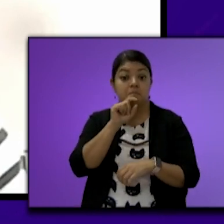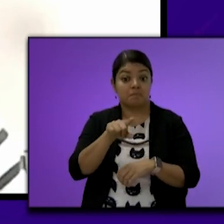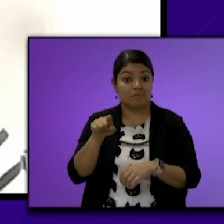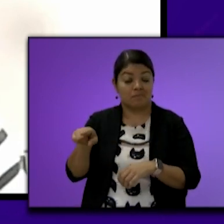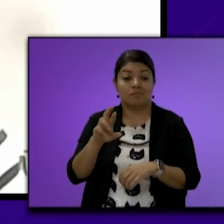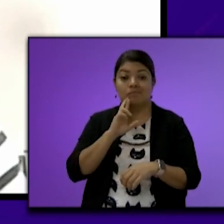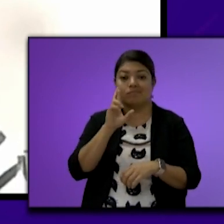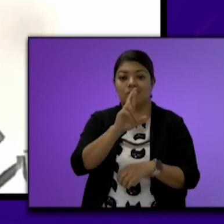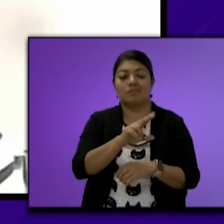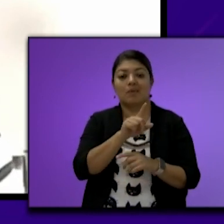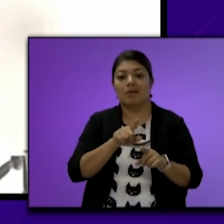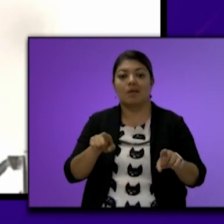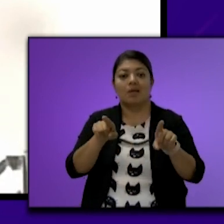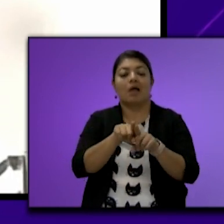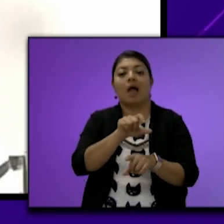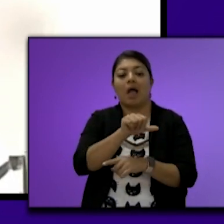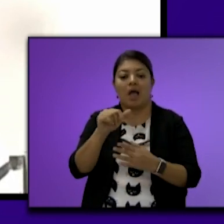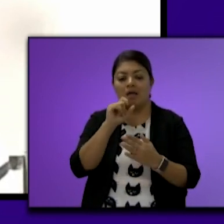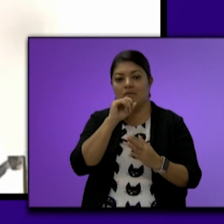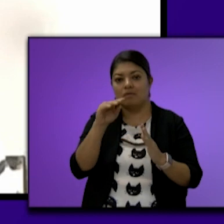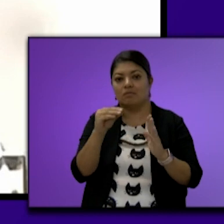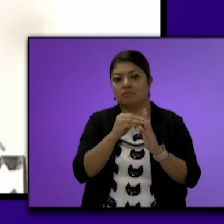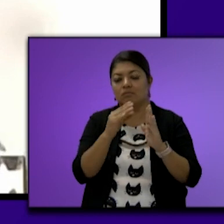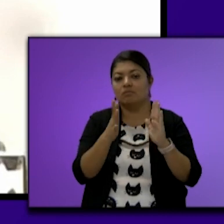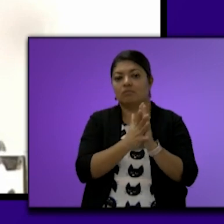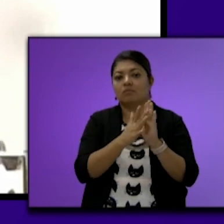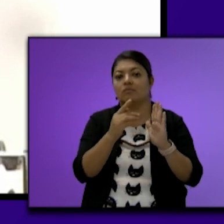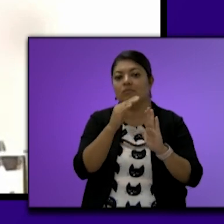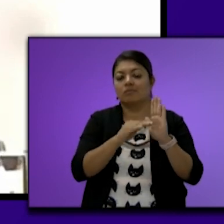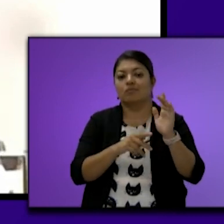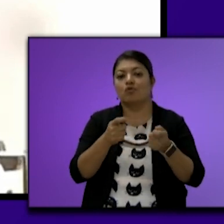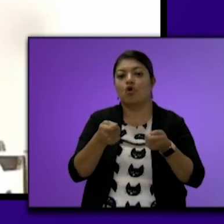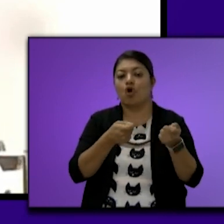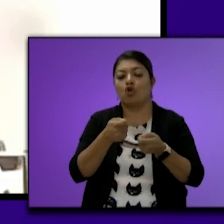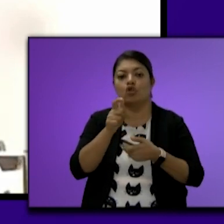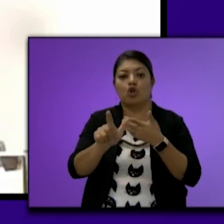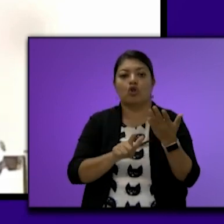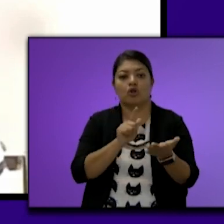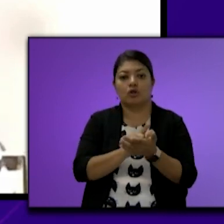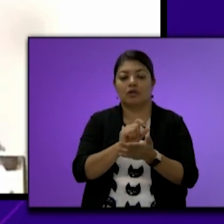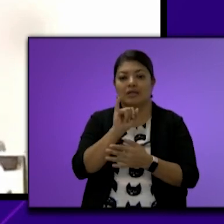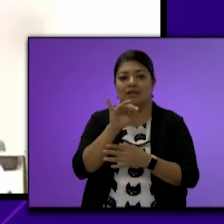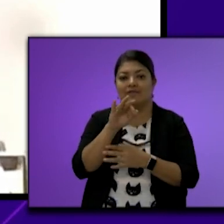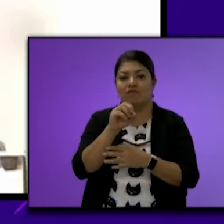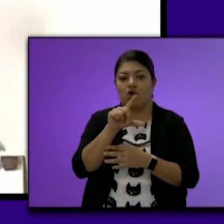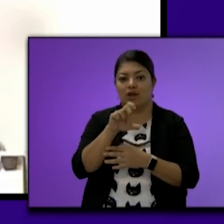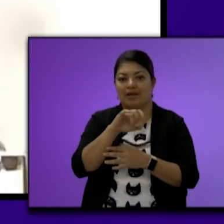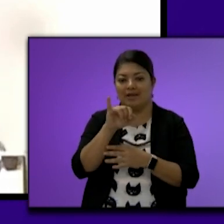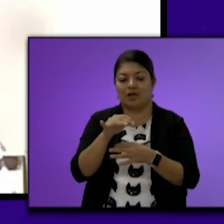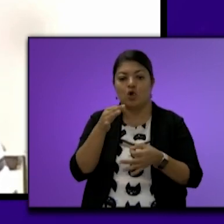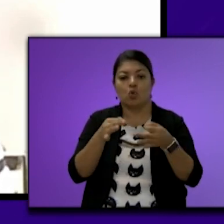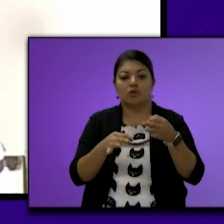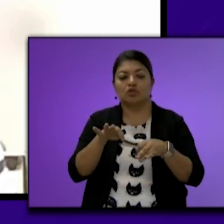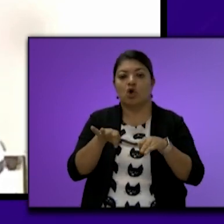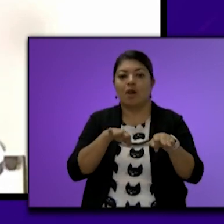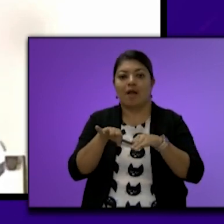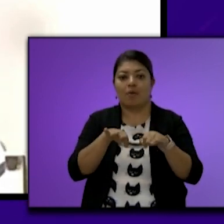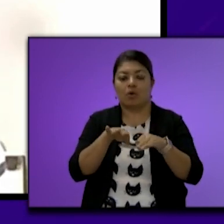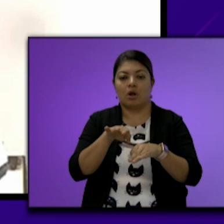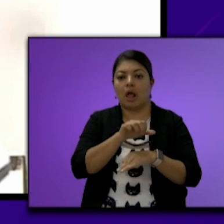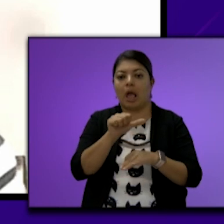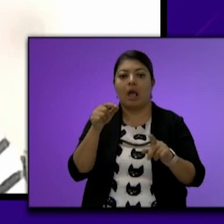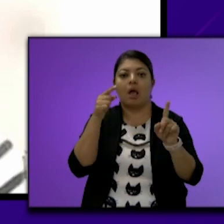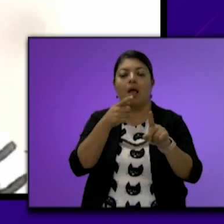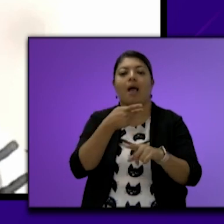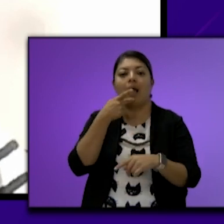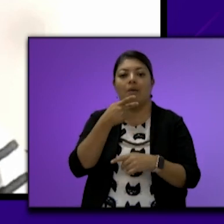respuesta respecto al estatus jurídico Que guarda el número de control legislativo Sin folec de los juicios laborales Relativos a